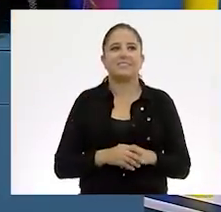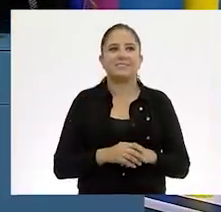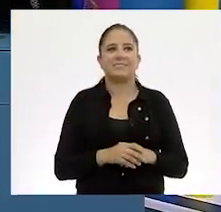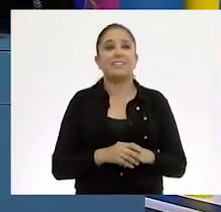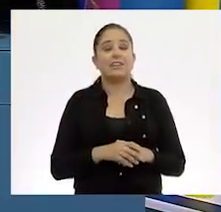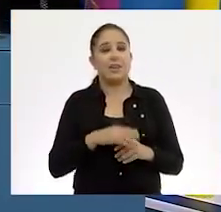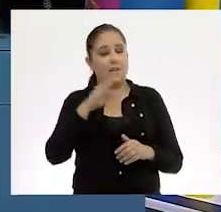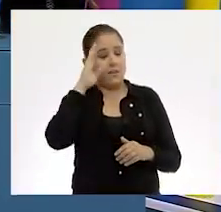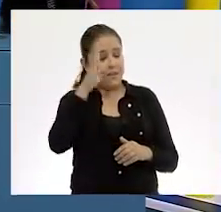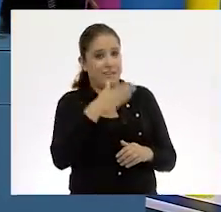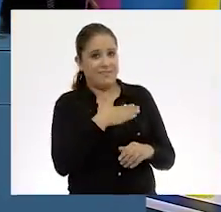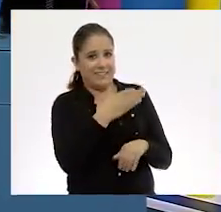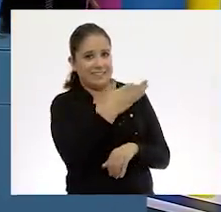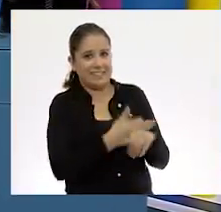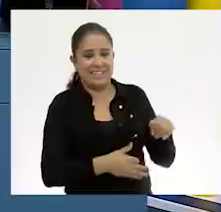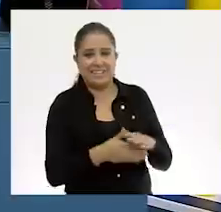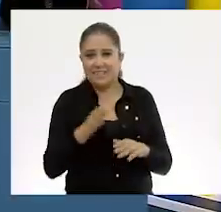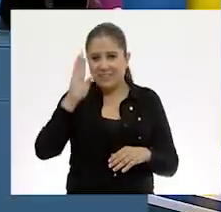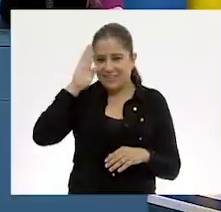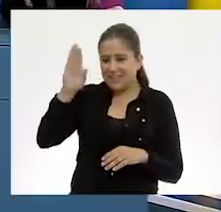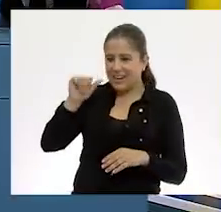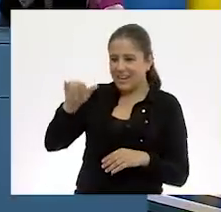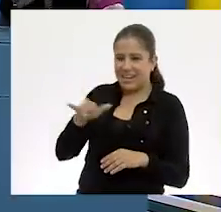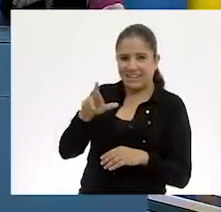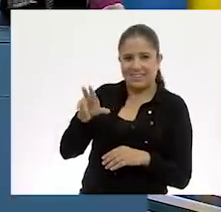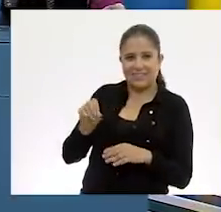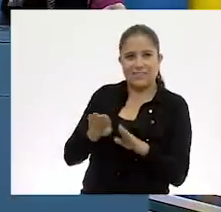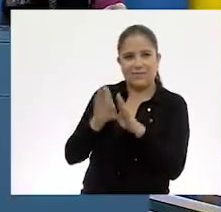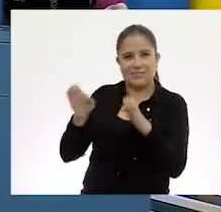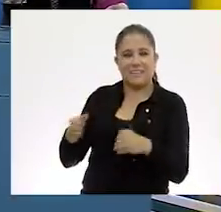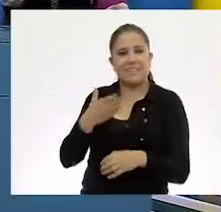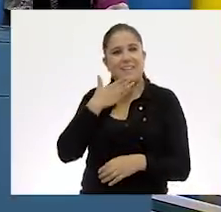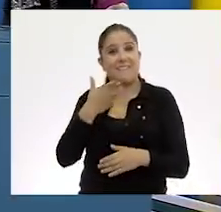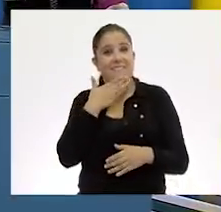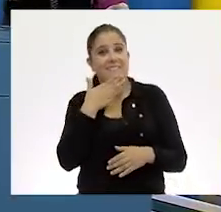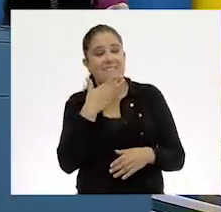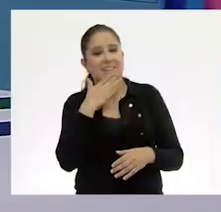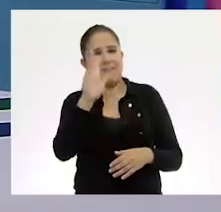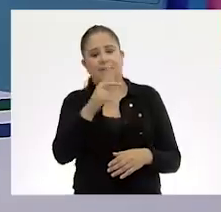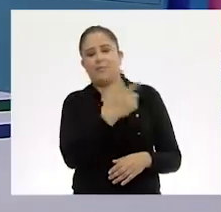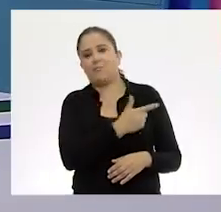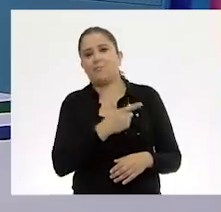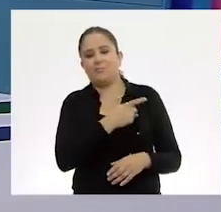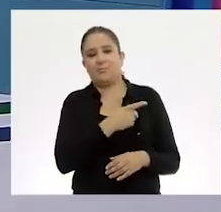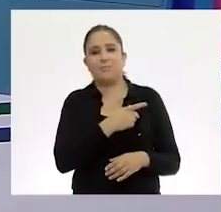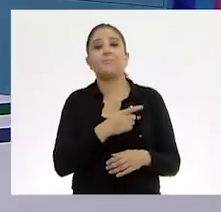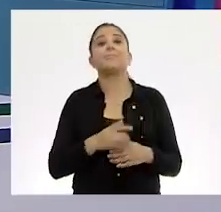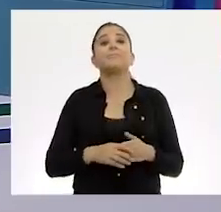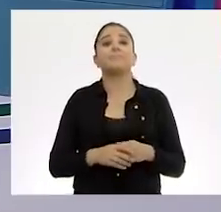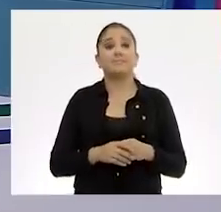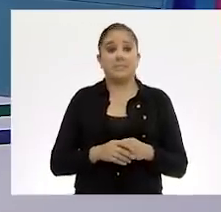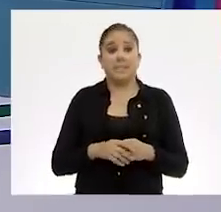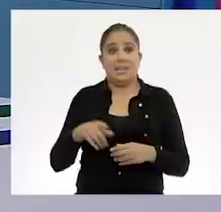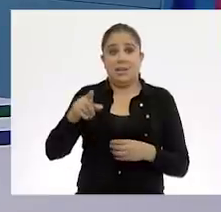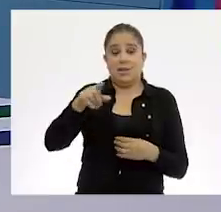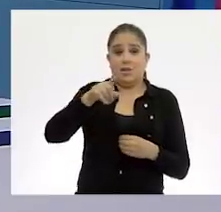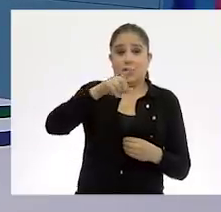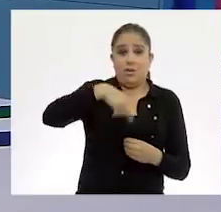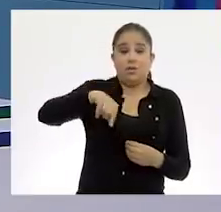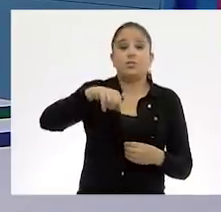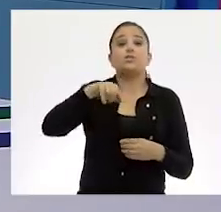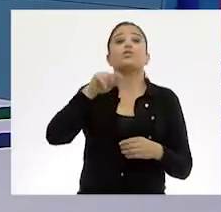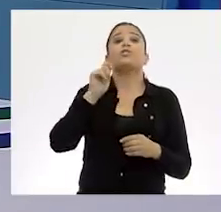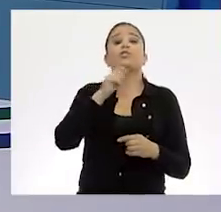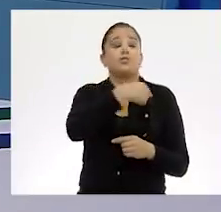¿Qué tal? Buenas tardes. Hola Alejandro, ¿cómo estás? estás? Bien, bien aquí, un gusto. Pues mira, nosotros, nosotros